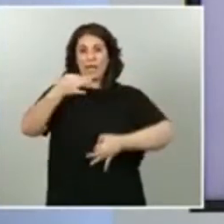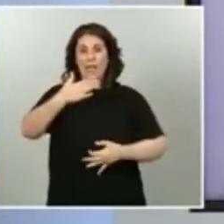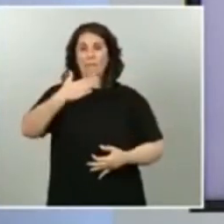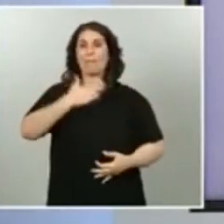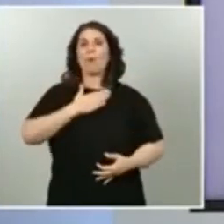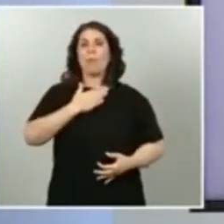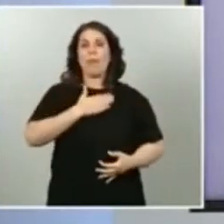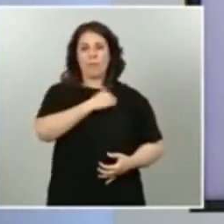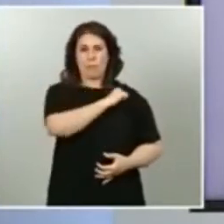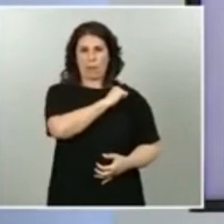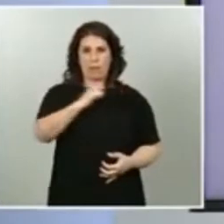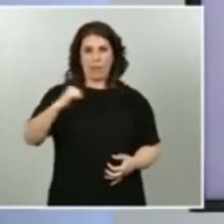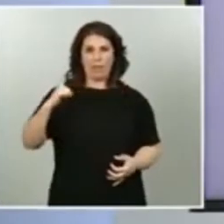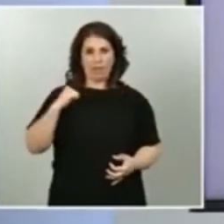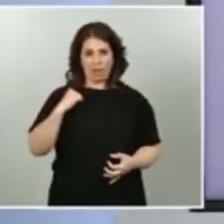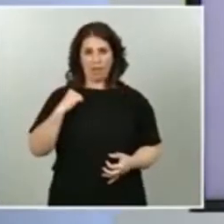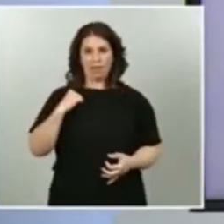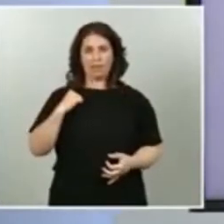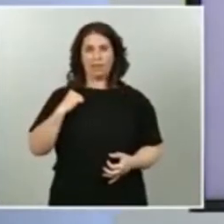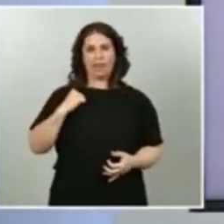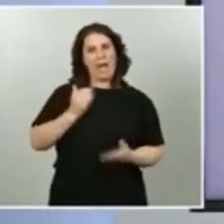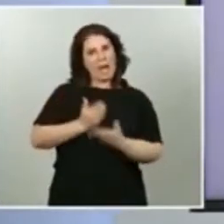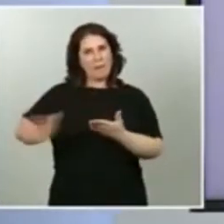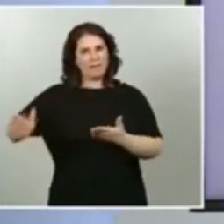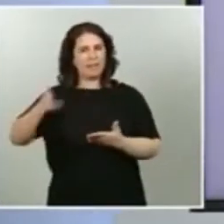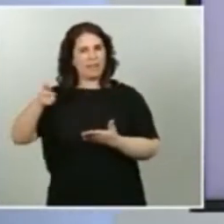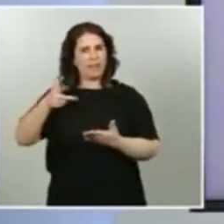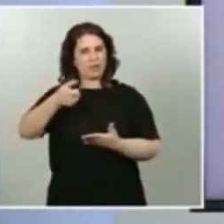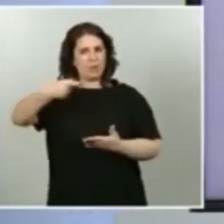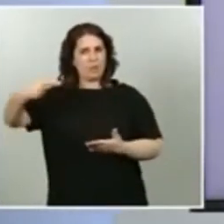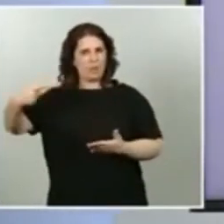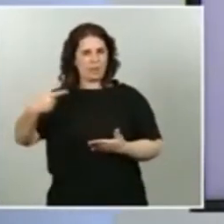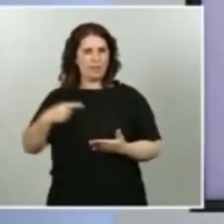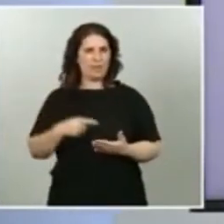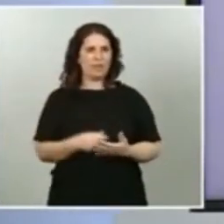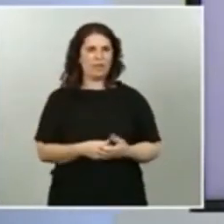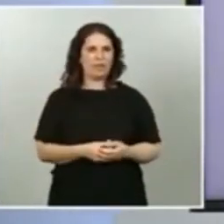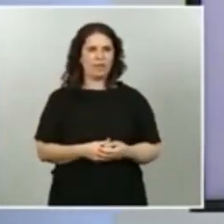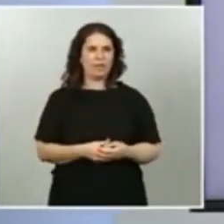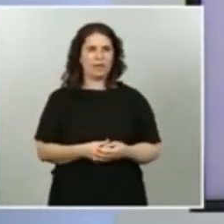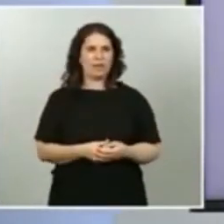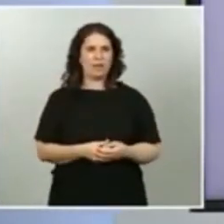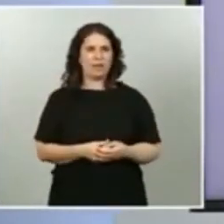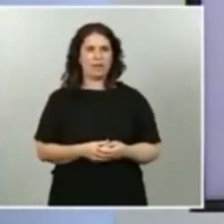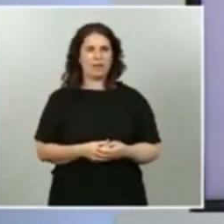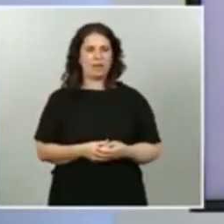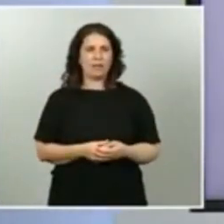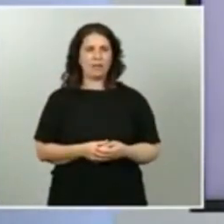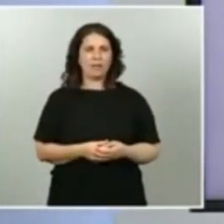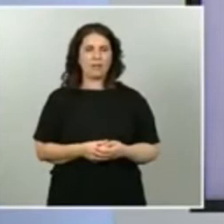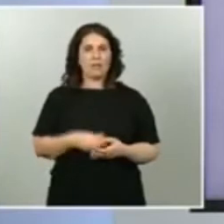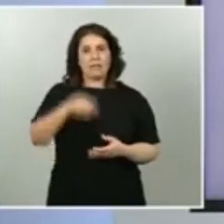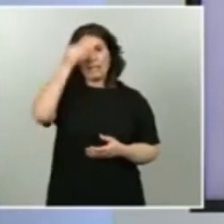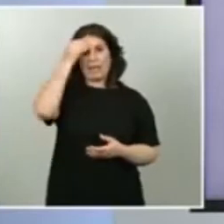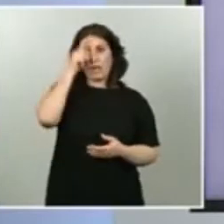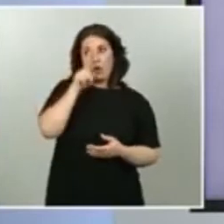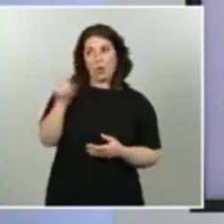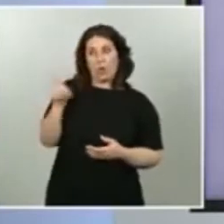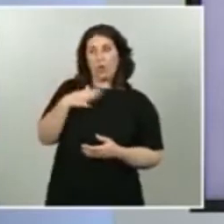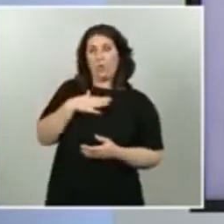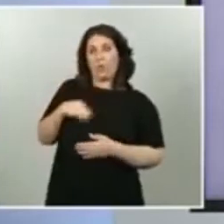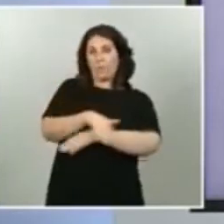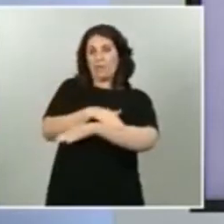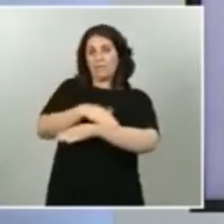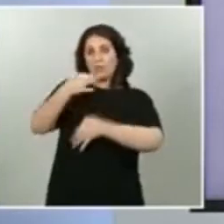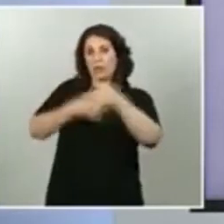del propio derecho a la vivienda, es el ministro de Justicia realmente a quien debería corresponderle la pregunta, porque